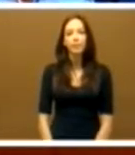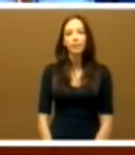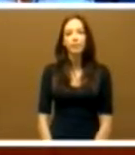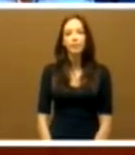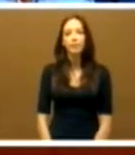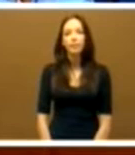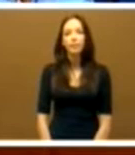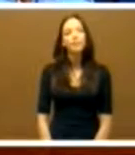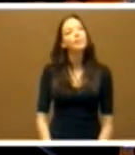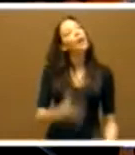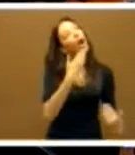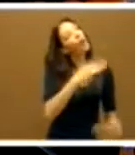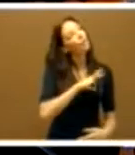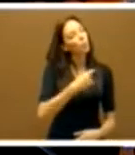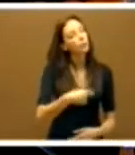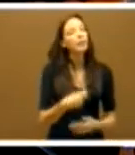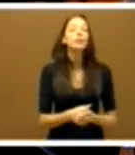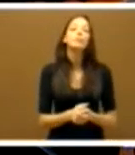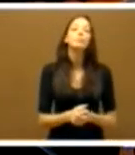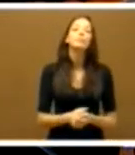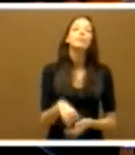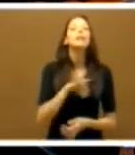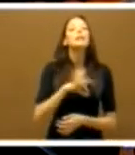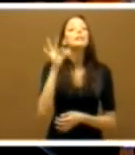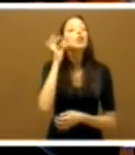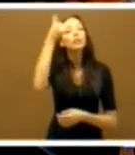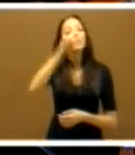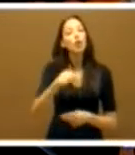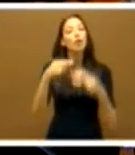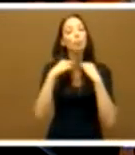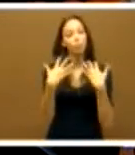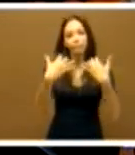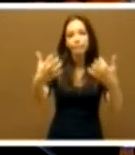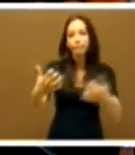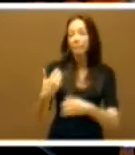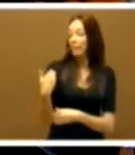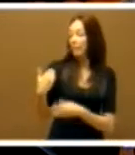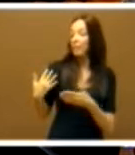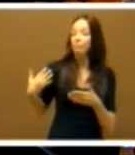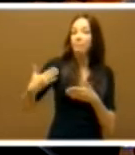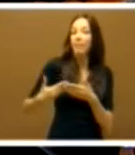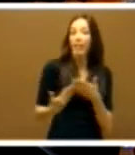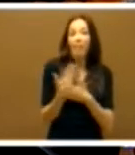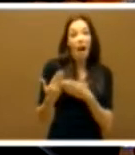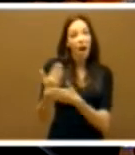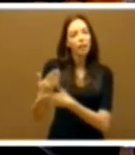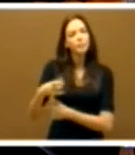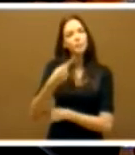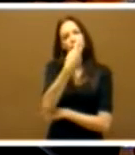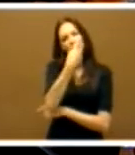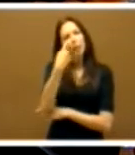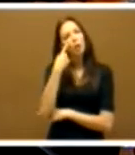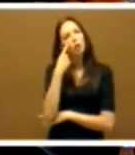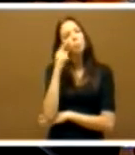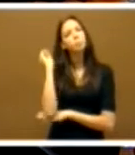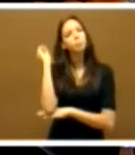Gracias, señor presidente. Señoras y señores diputados, durante estos días hemos sido testigos de un gran debate entre